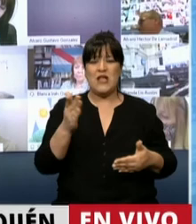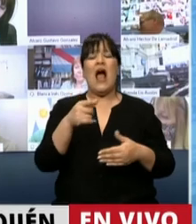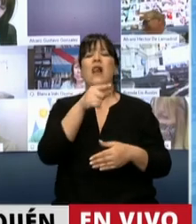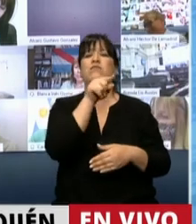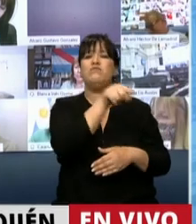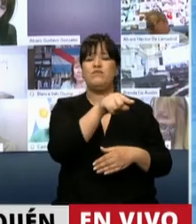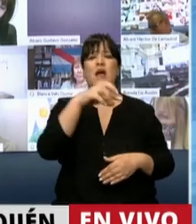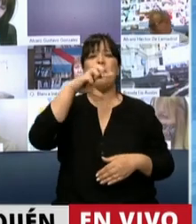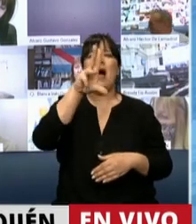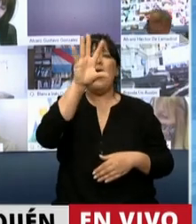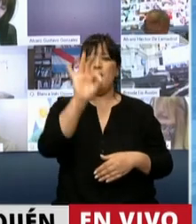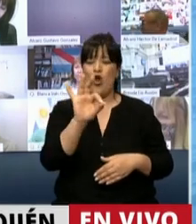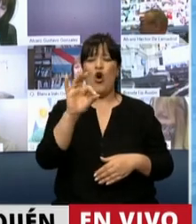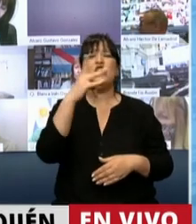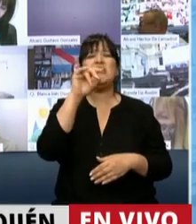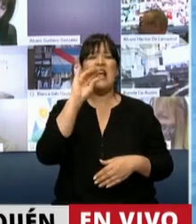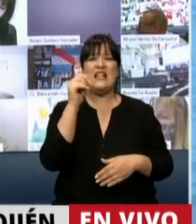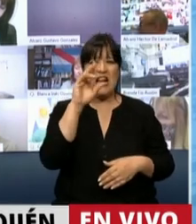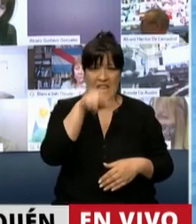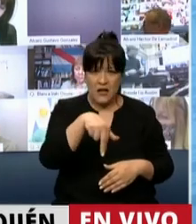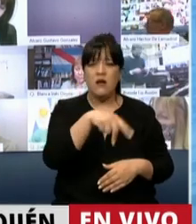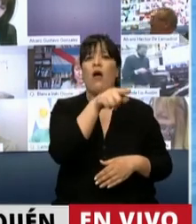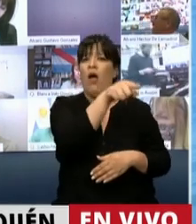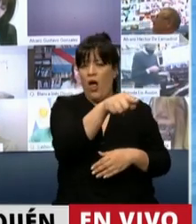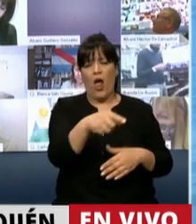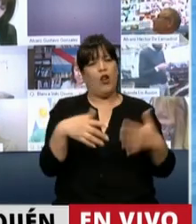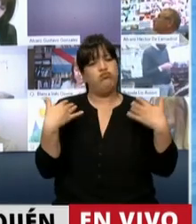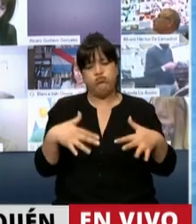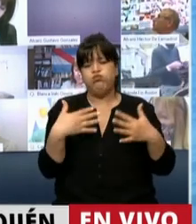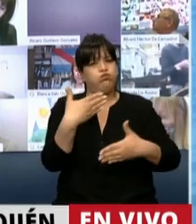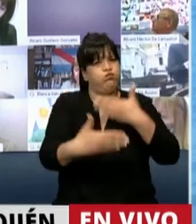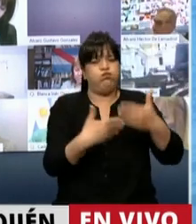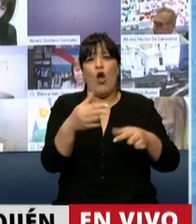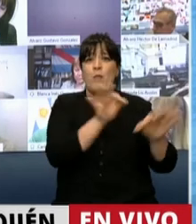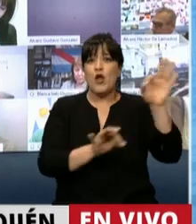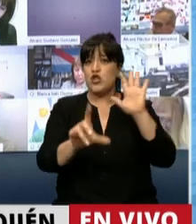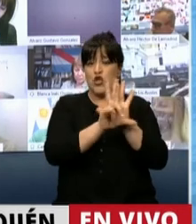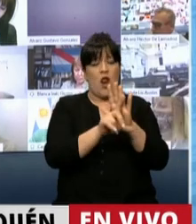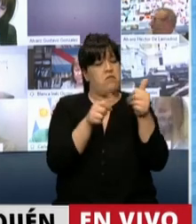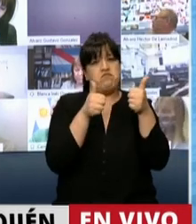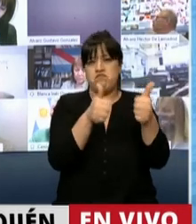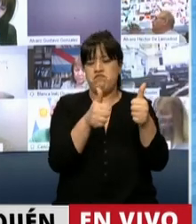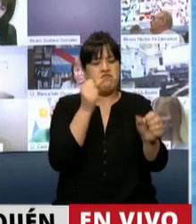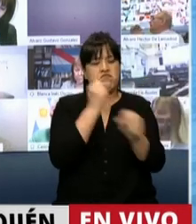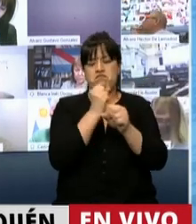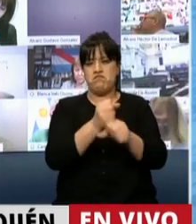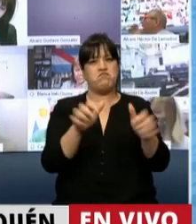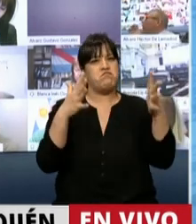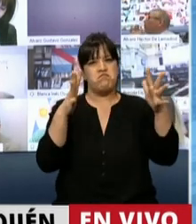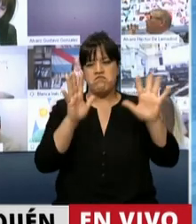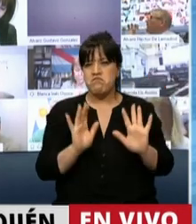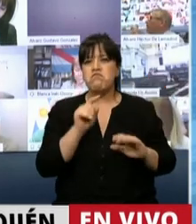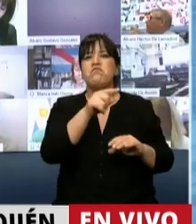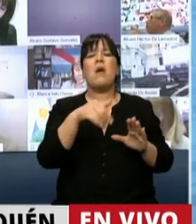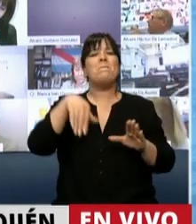diputado Pablo Yedlin, por la manera en que llevó adelante el tratamiento de este proyecto de ley, optando por no imponer la